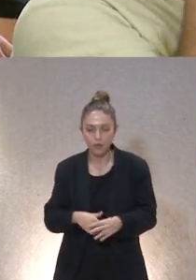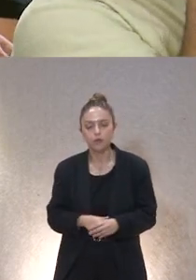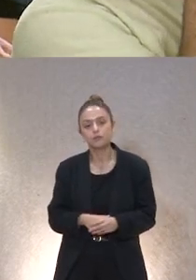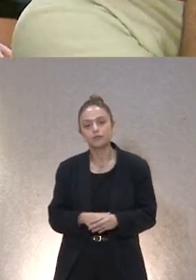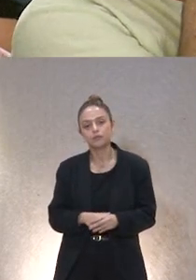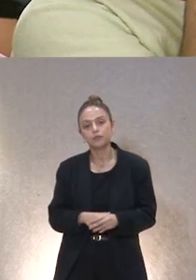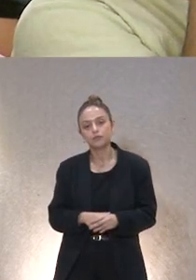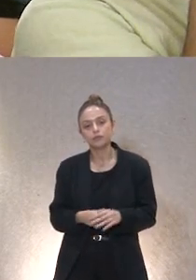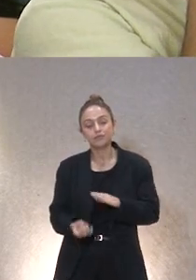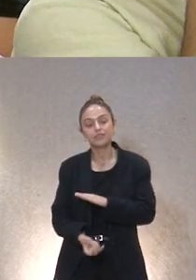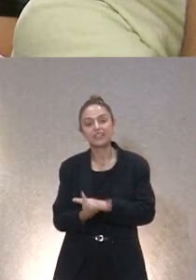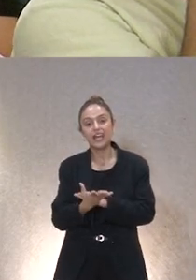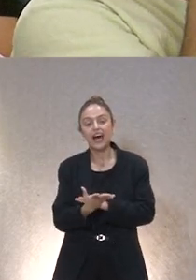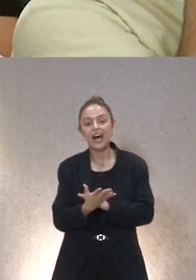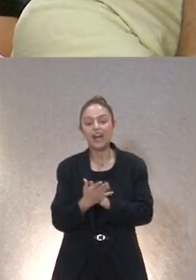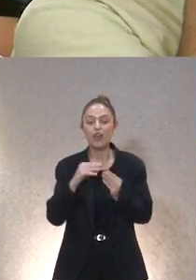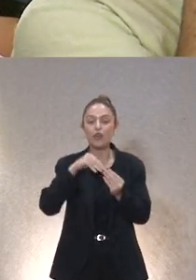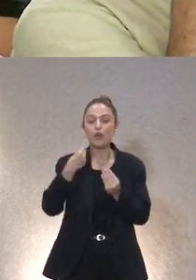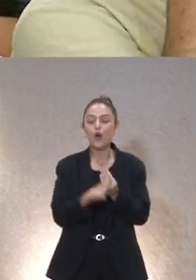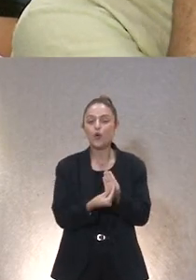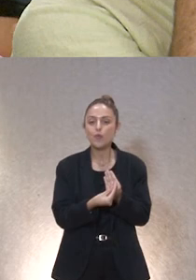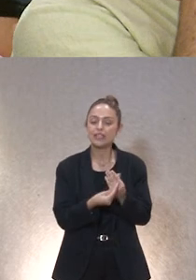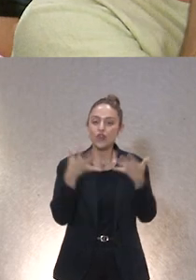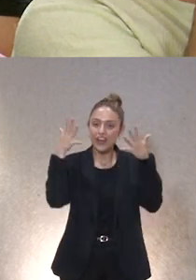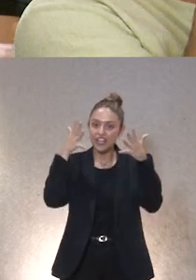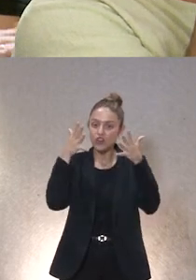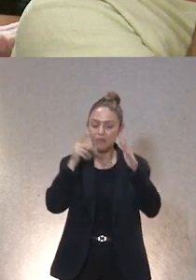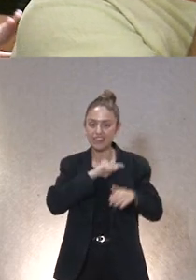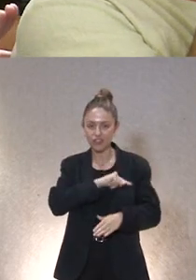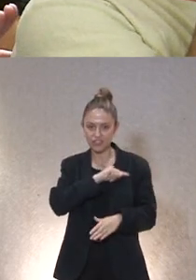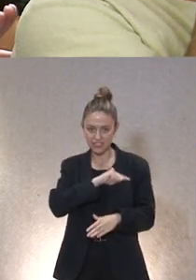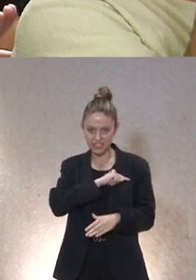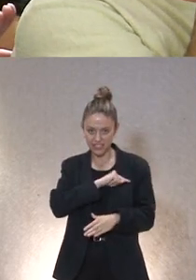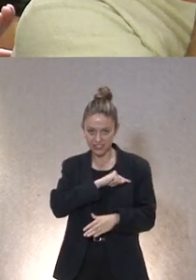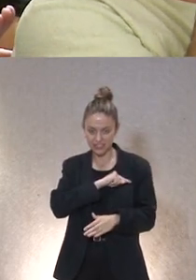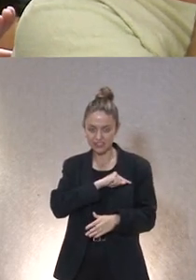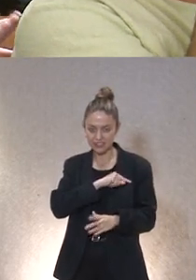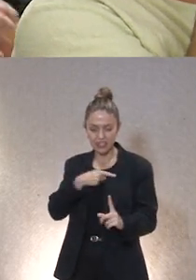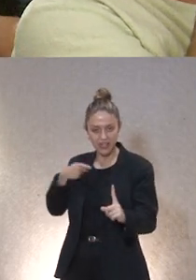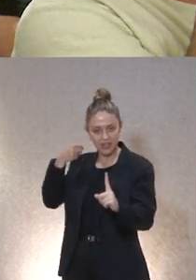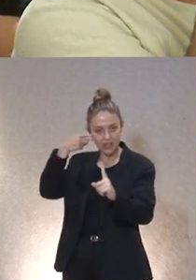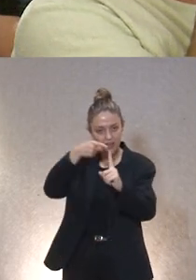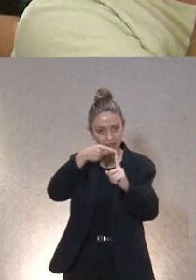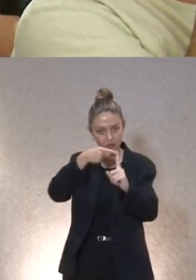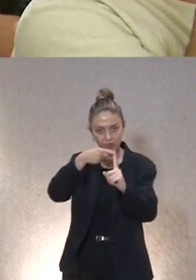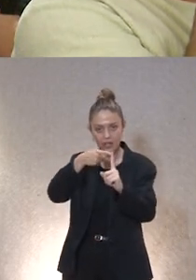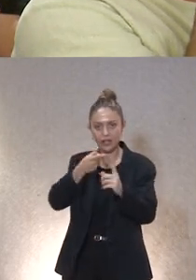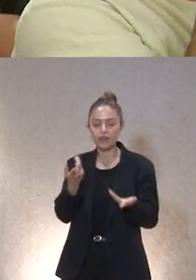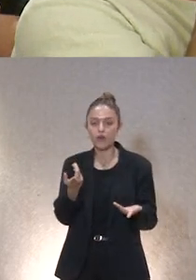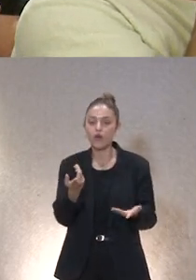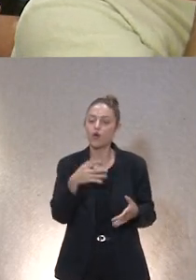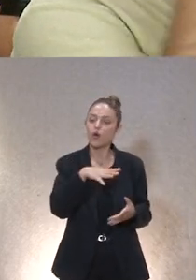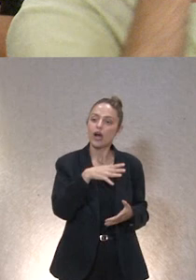planteamos crear un documento de recomendaciones éticas dirigidas hacia pues la generalitat o a quien